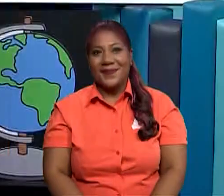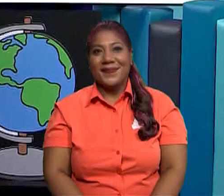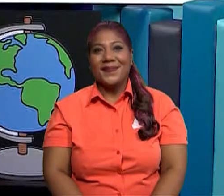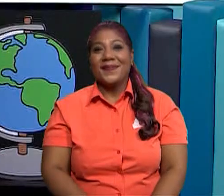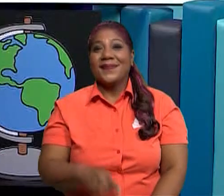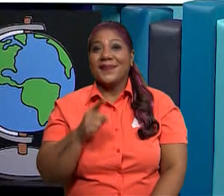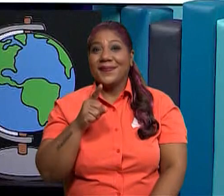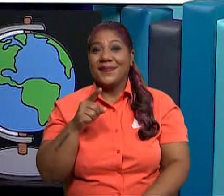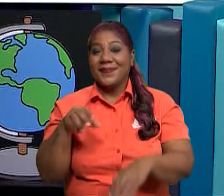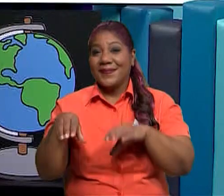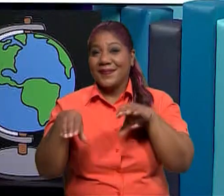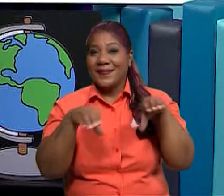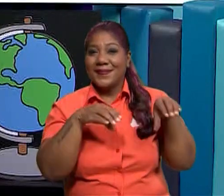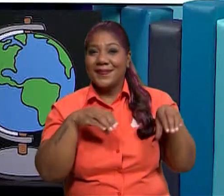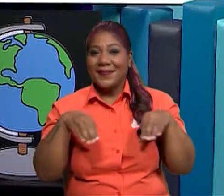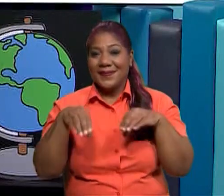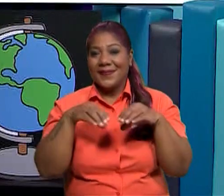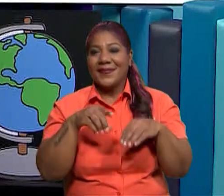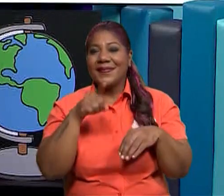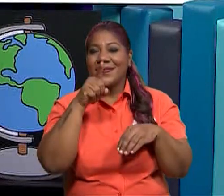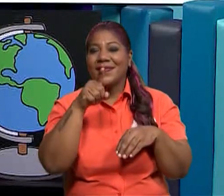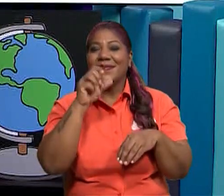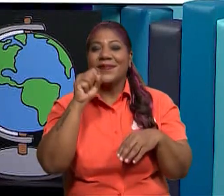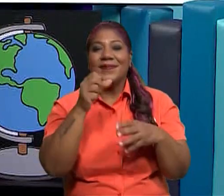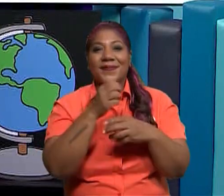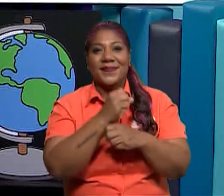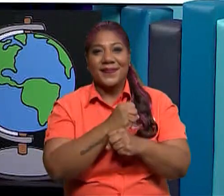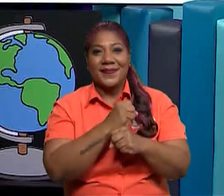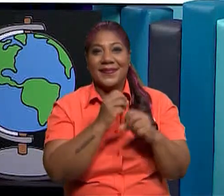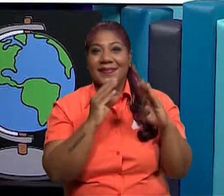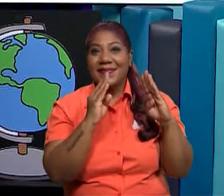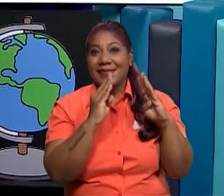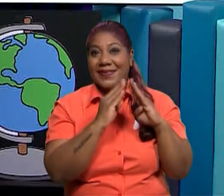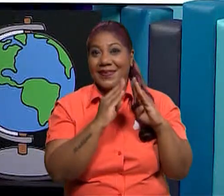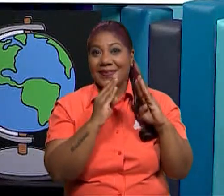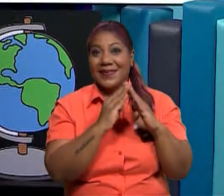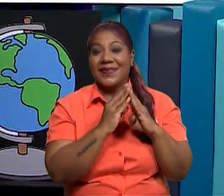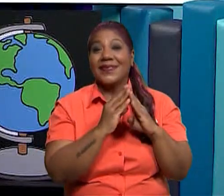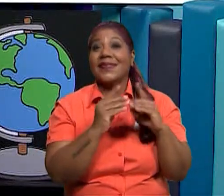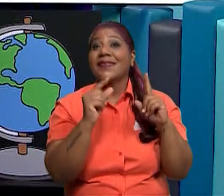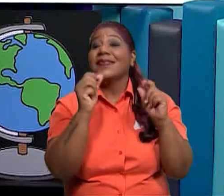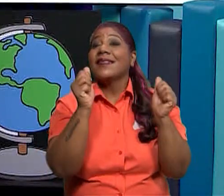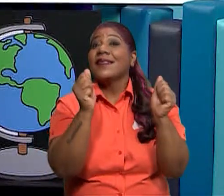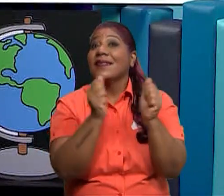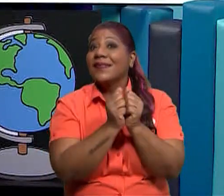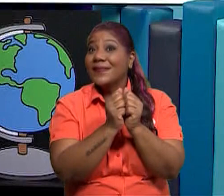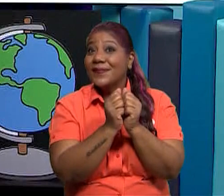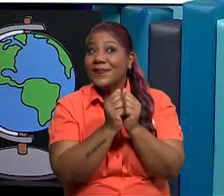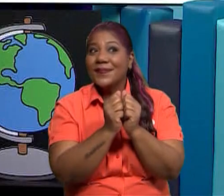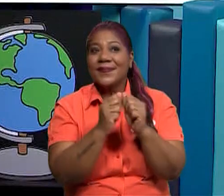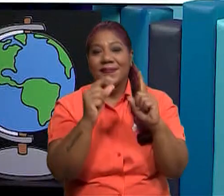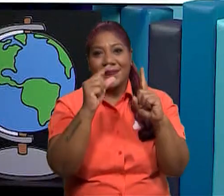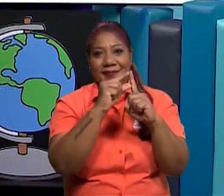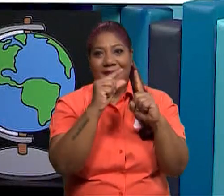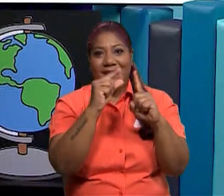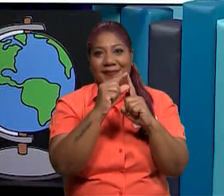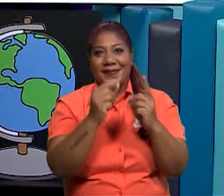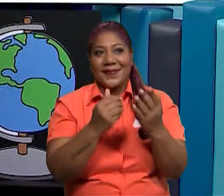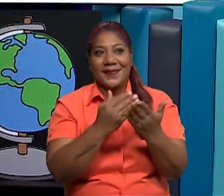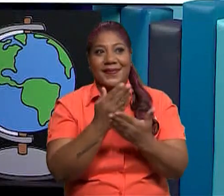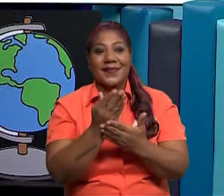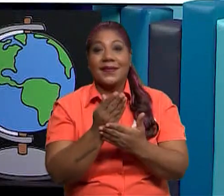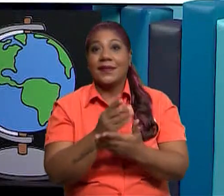una de las actividades que puedes hacer utilizando las palabras que tenemos aquí. Si hay algún